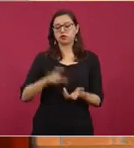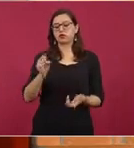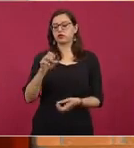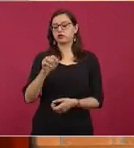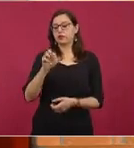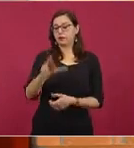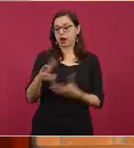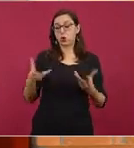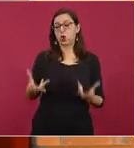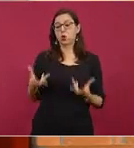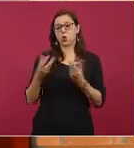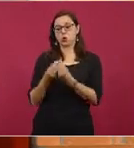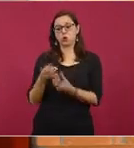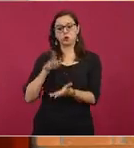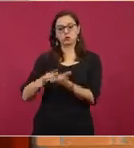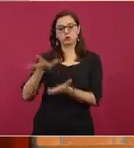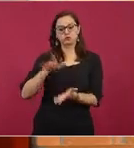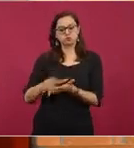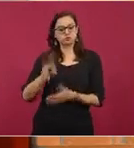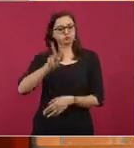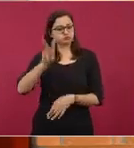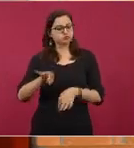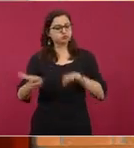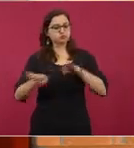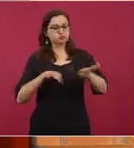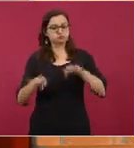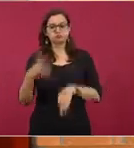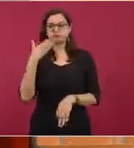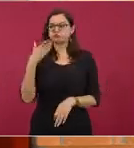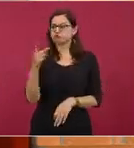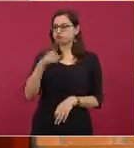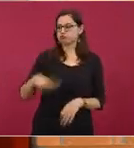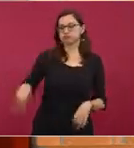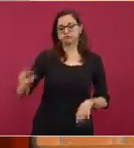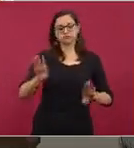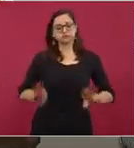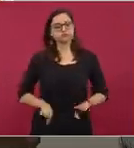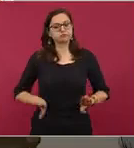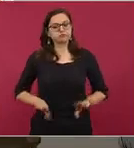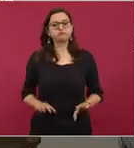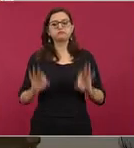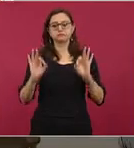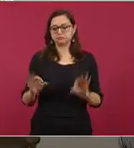ambiente muy productivo, están muy motivados. Muchas gracias.